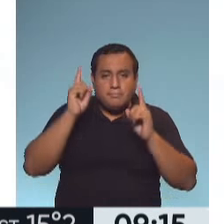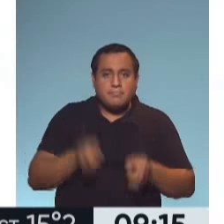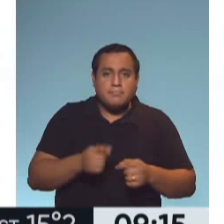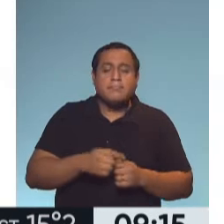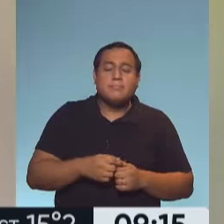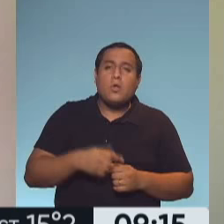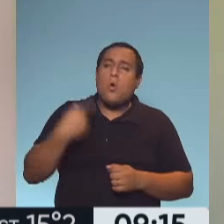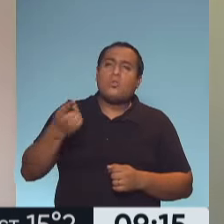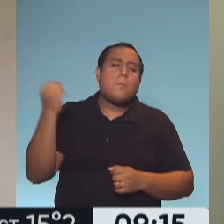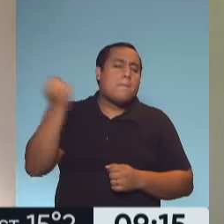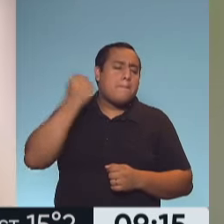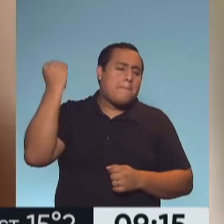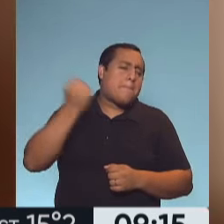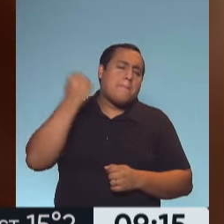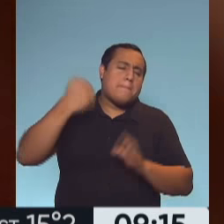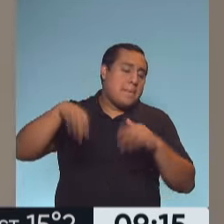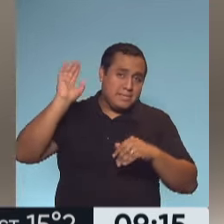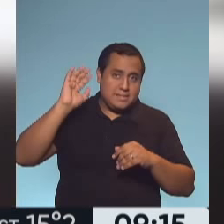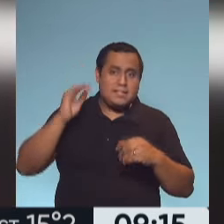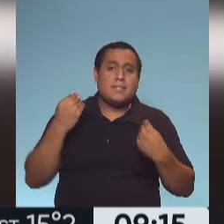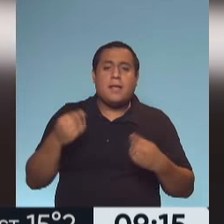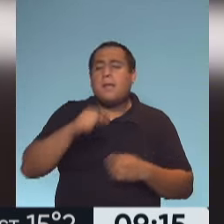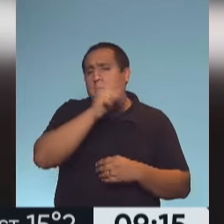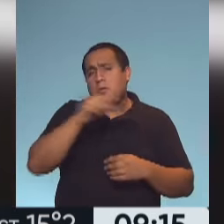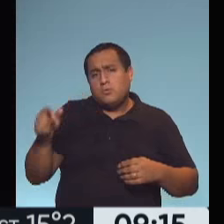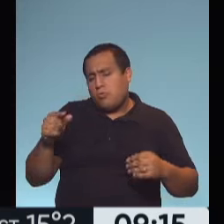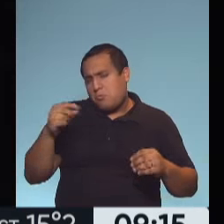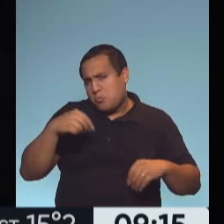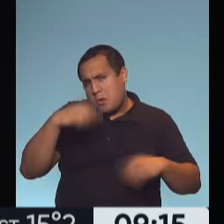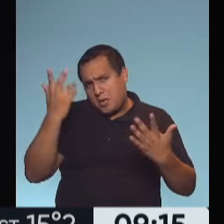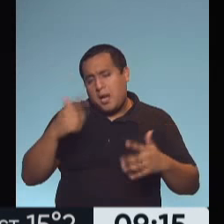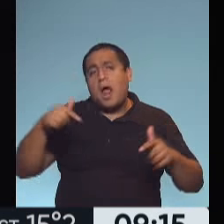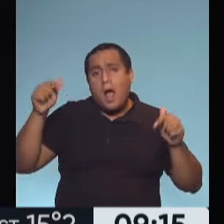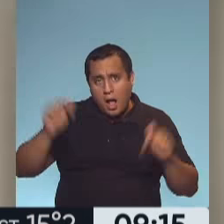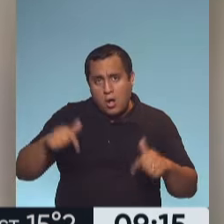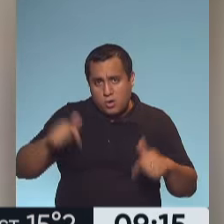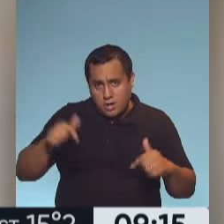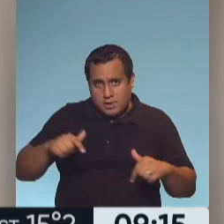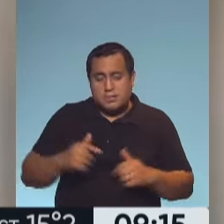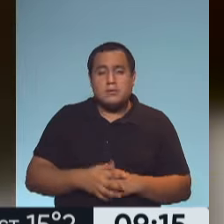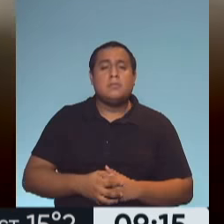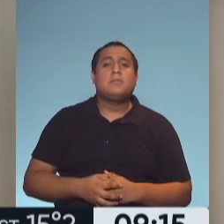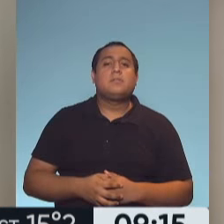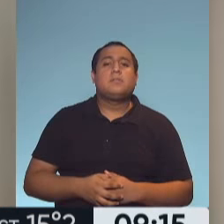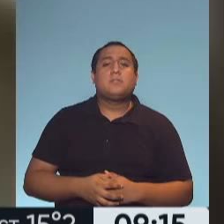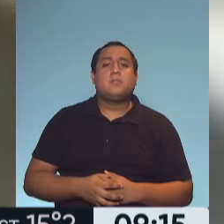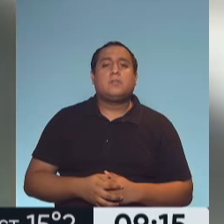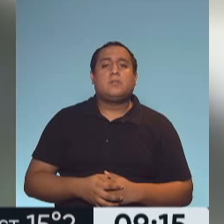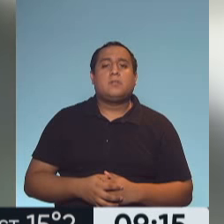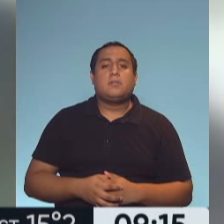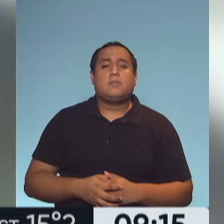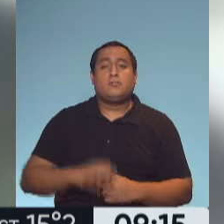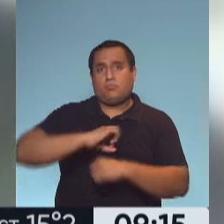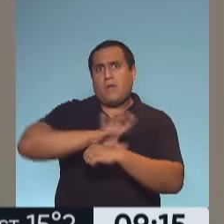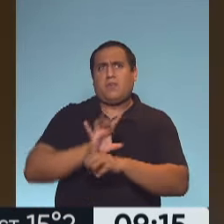mucho más importante, es que si cualquier persona en este momento de aumento tan grande